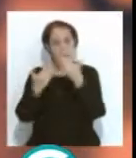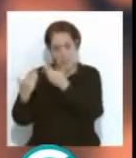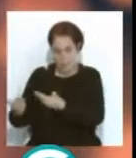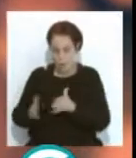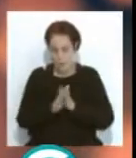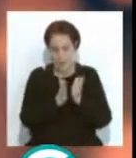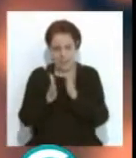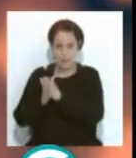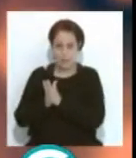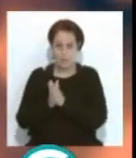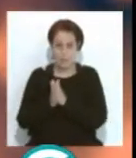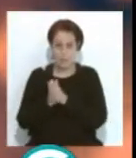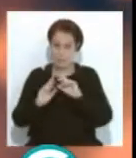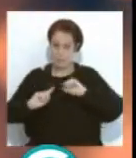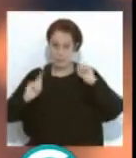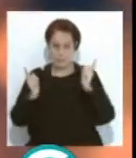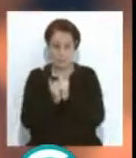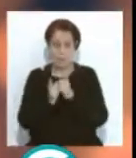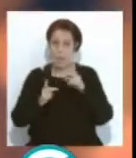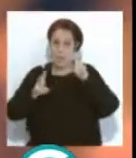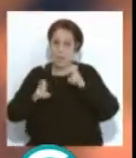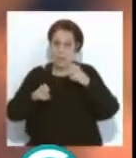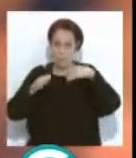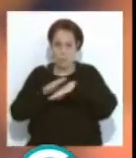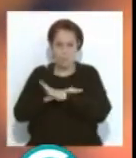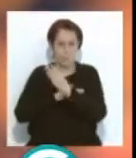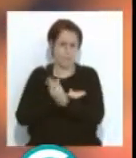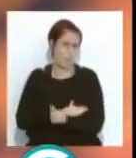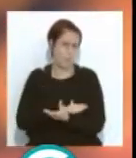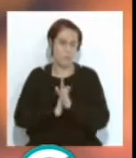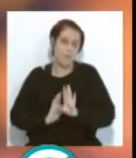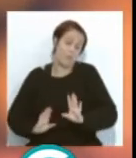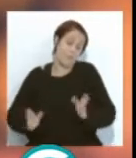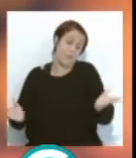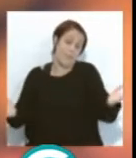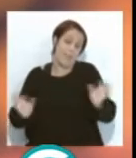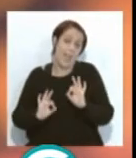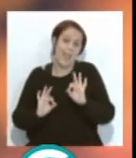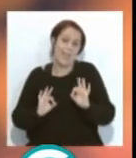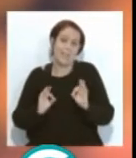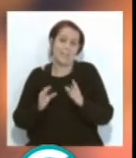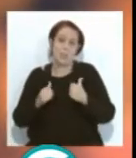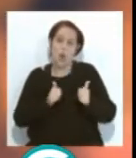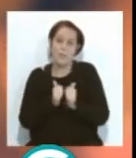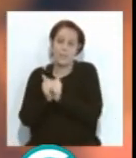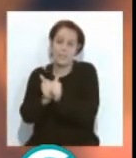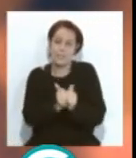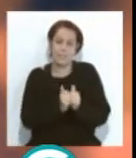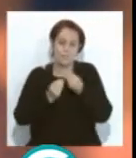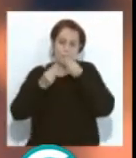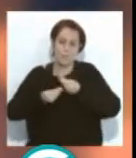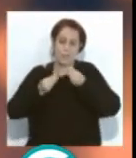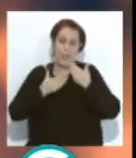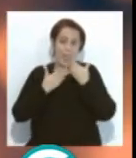compañeros, se nos ha hecho cortito, se nos quedan muchos asuntos en el tintero, pero bueno, eso es lo que tiene la buena compañía. Muchas gracias a